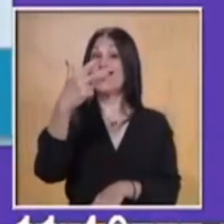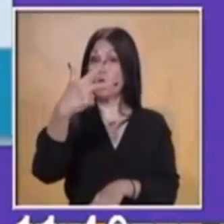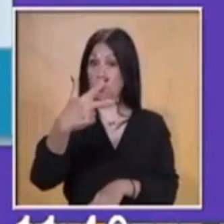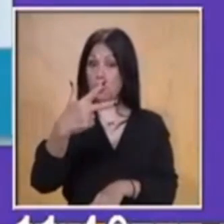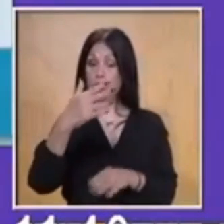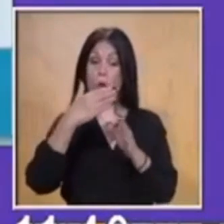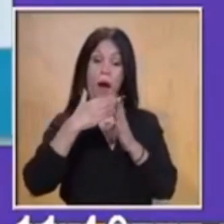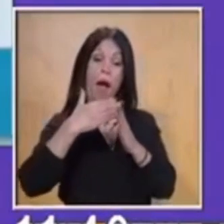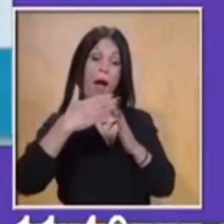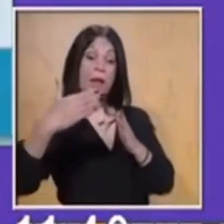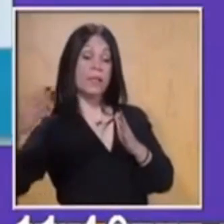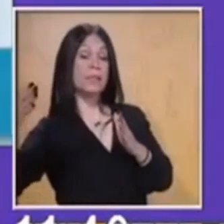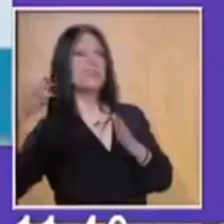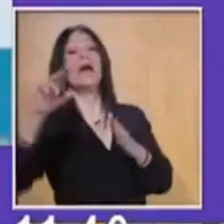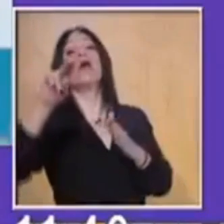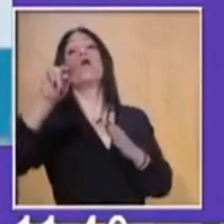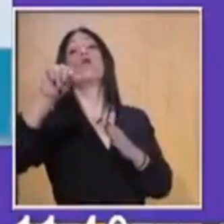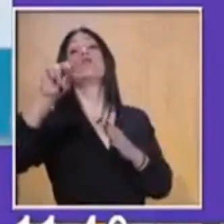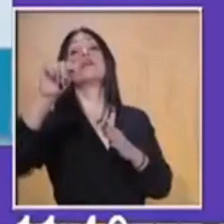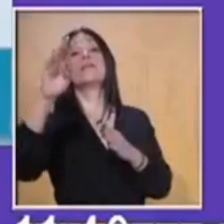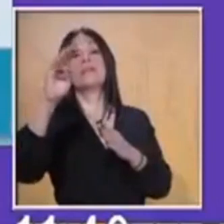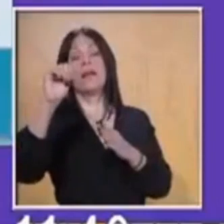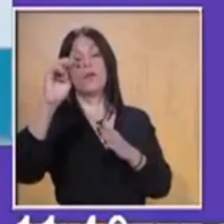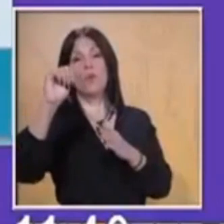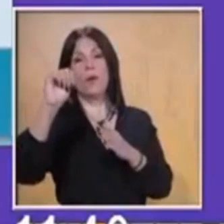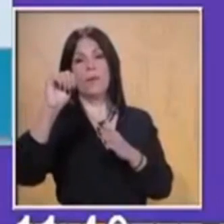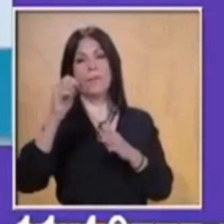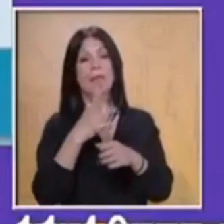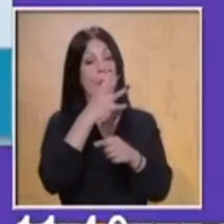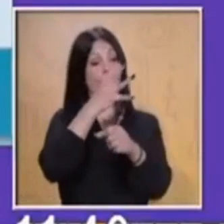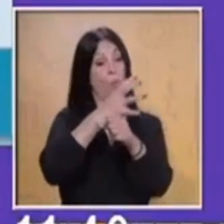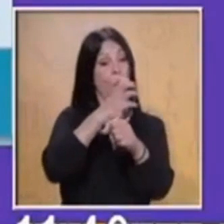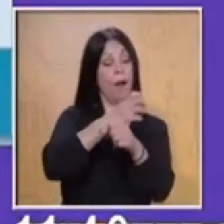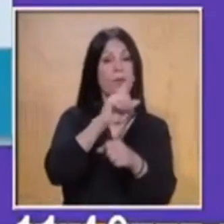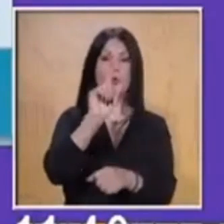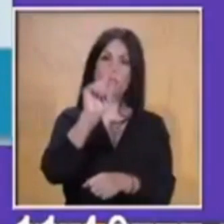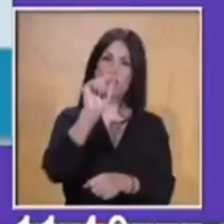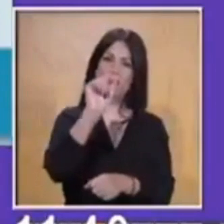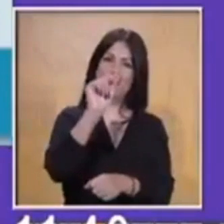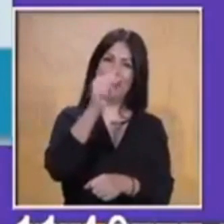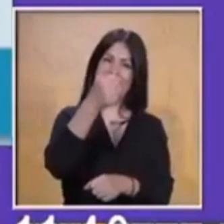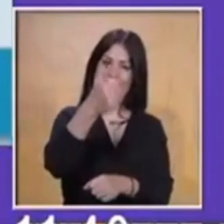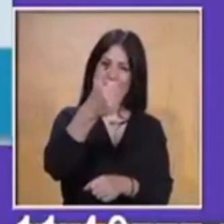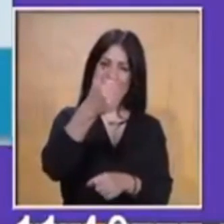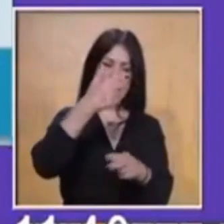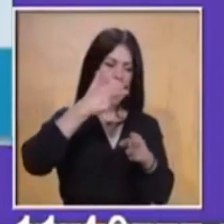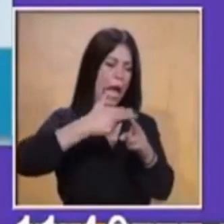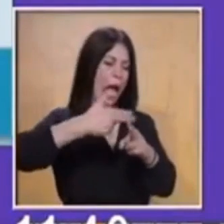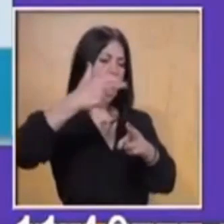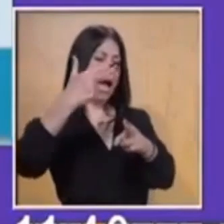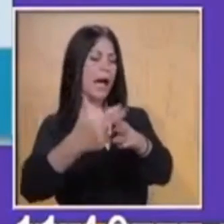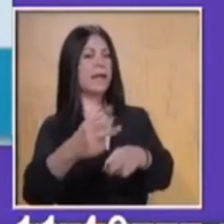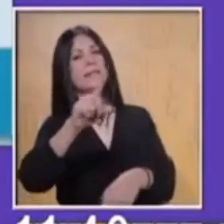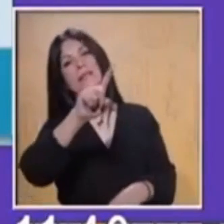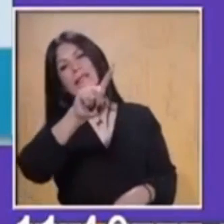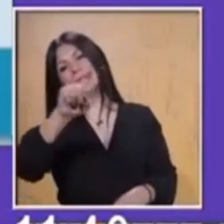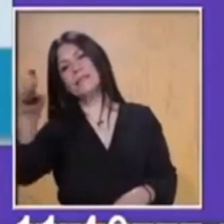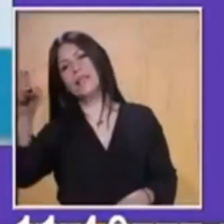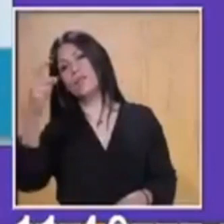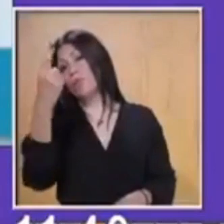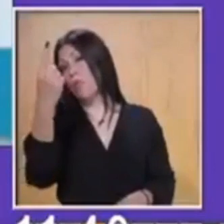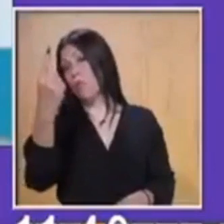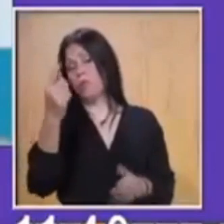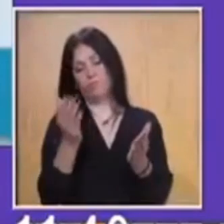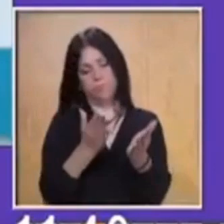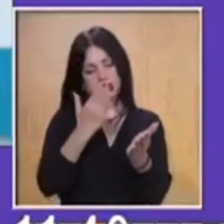cuarto grado, de la página 76 a la 101. Ok, te lo voy a repetir nuevamente. Para